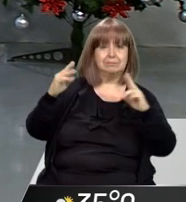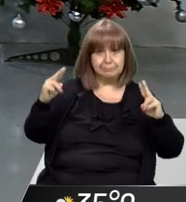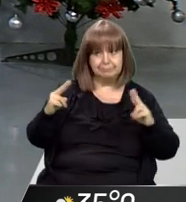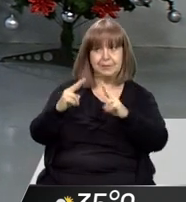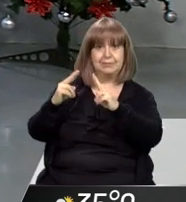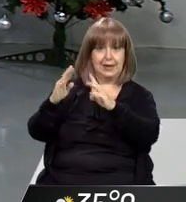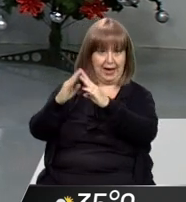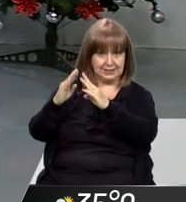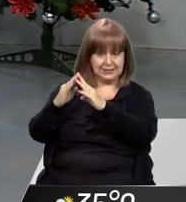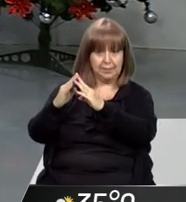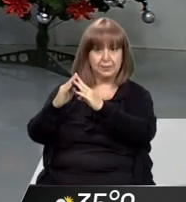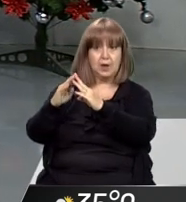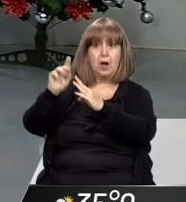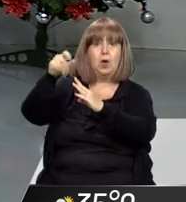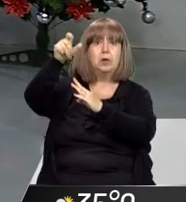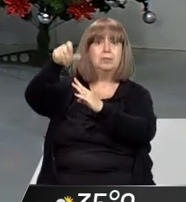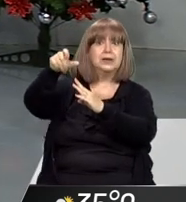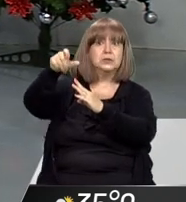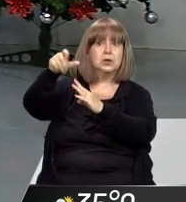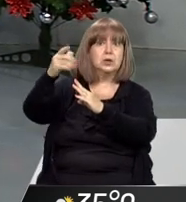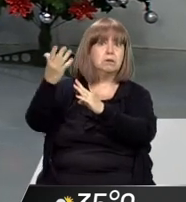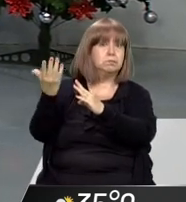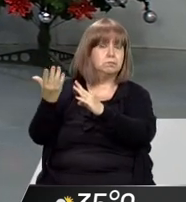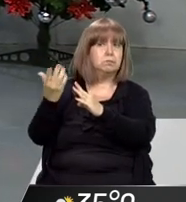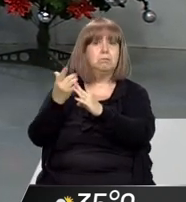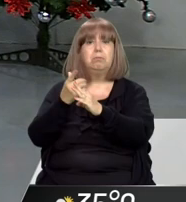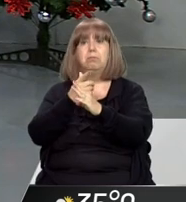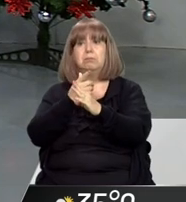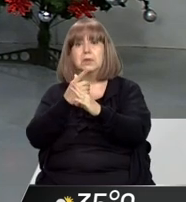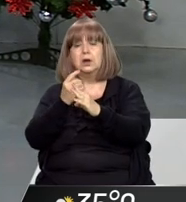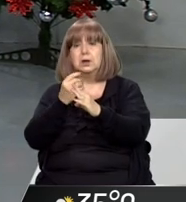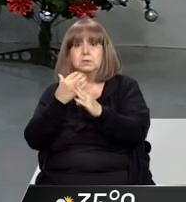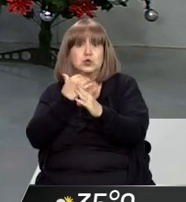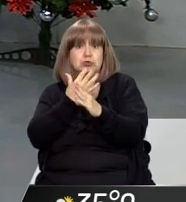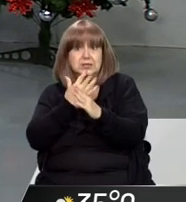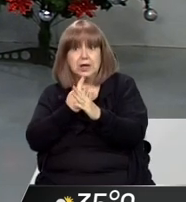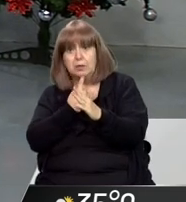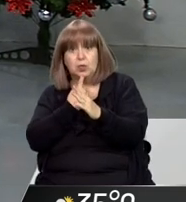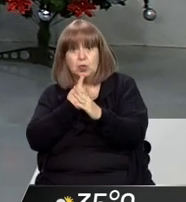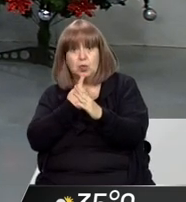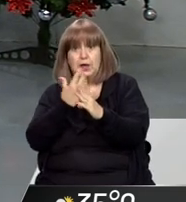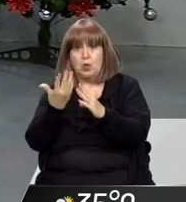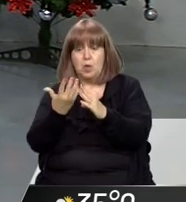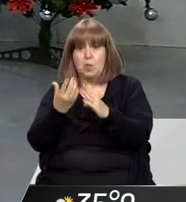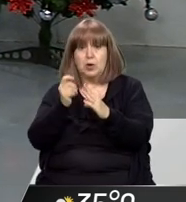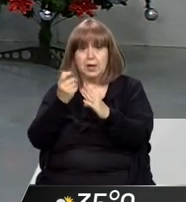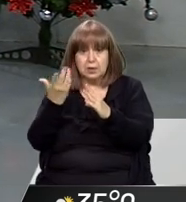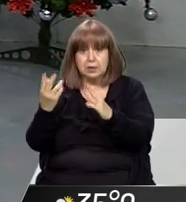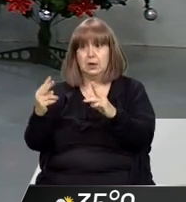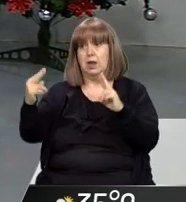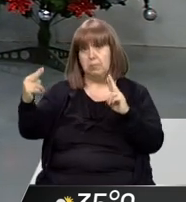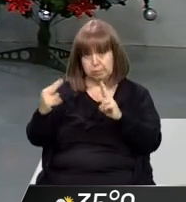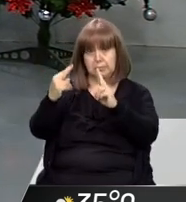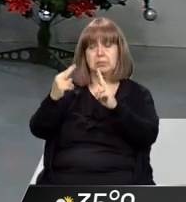tercera persona podría existir en esta historia, sigue siendo parte de la hipótesis? Podría podría existir, inclusive no se descarta hasta que haya más